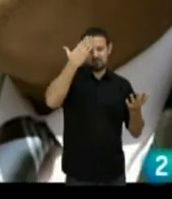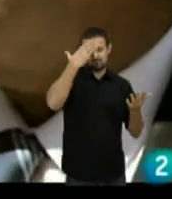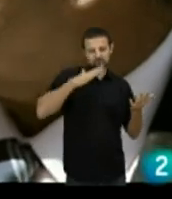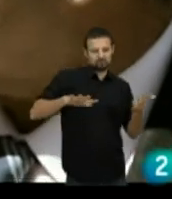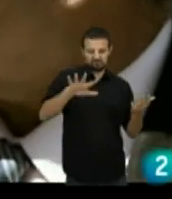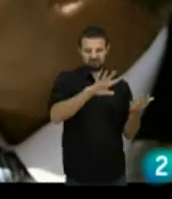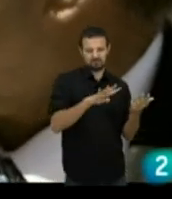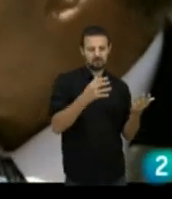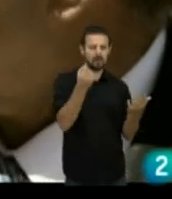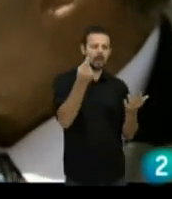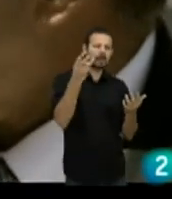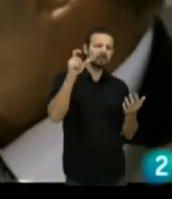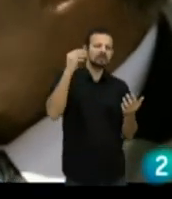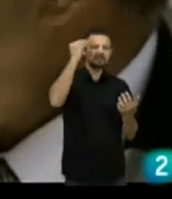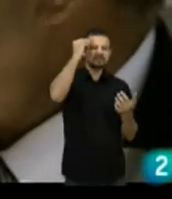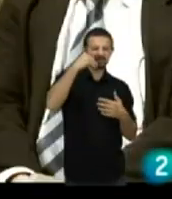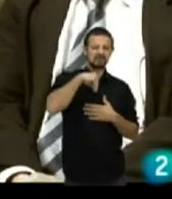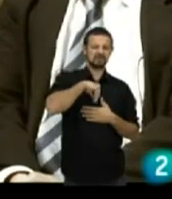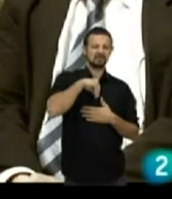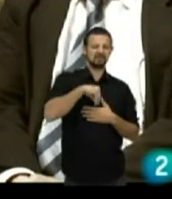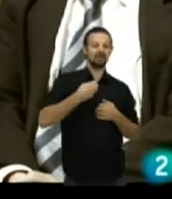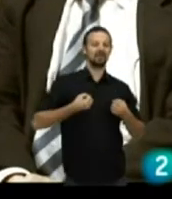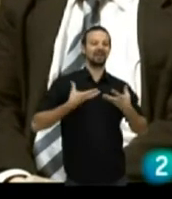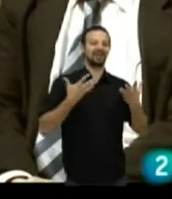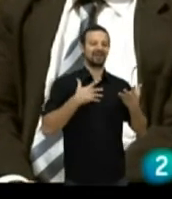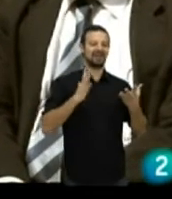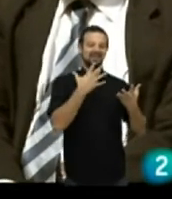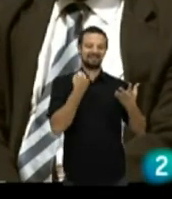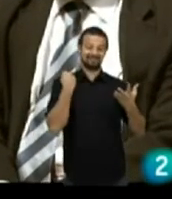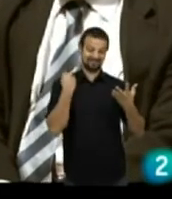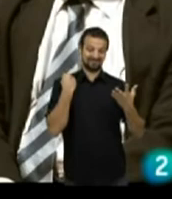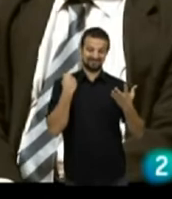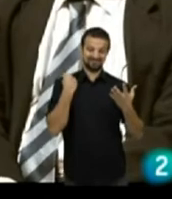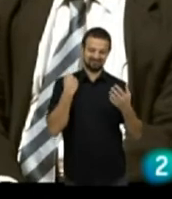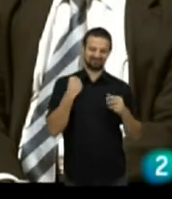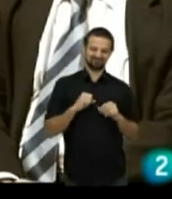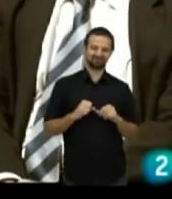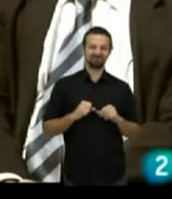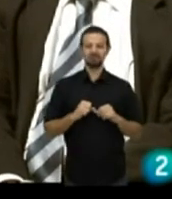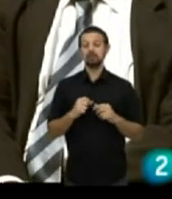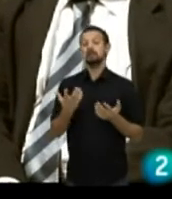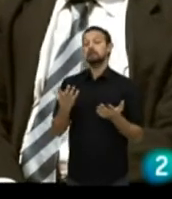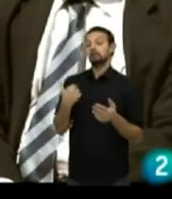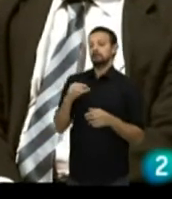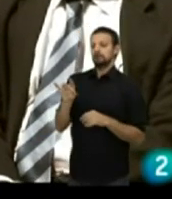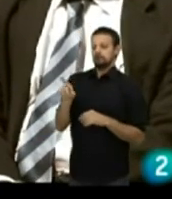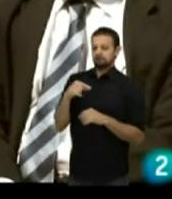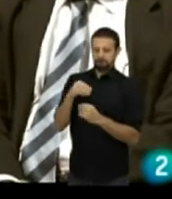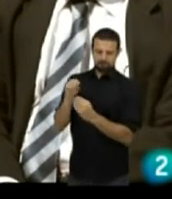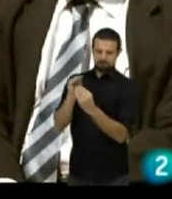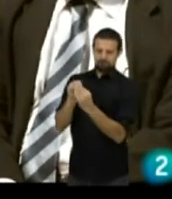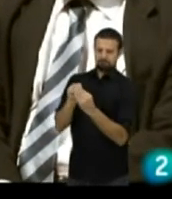como para que, aunque alguien lo piense, le cueste decirlo, no se atreva a decirlo, ¿no? Bueno, yo en la misma línea